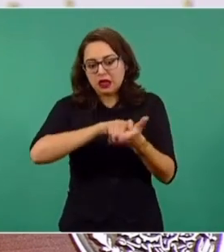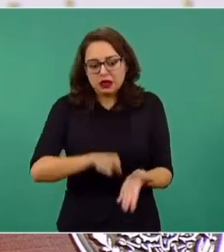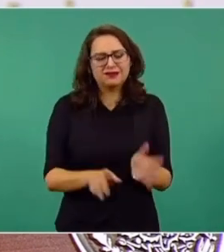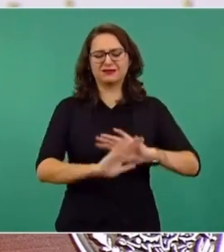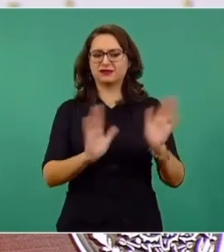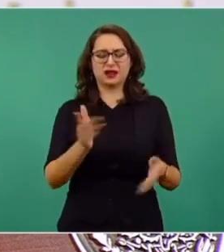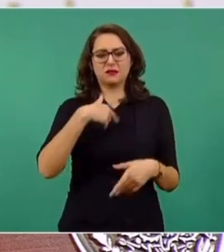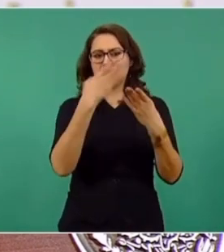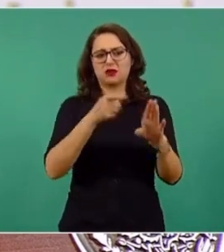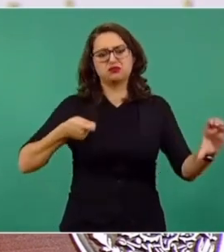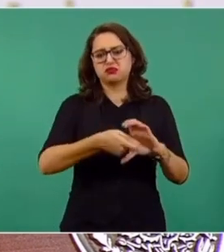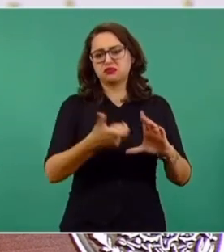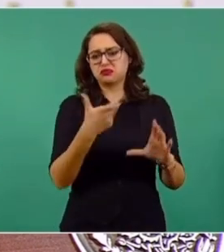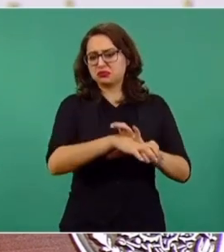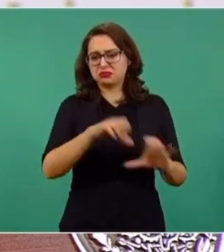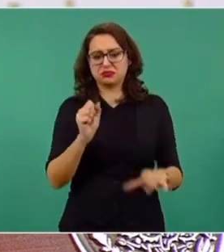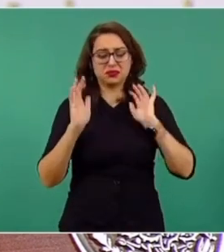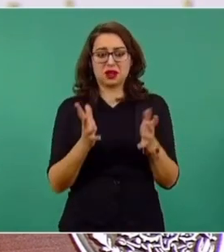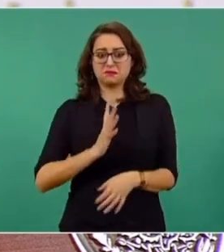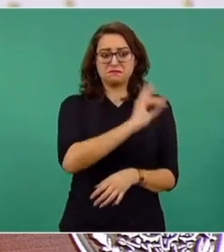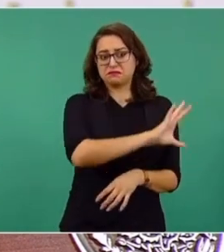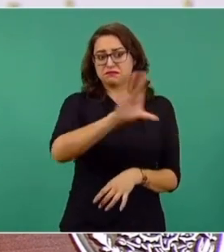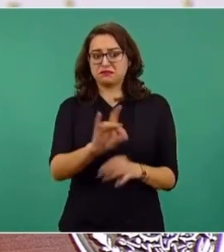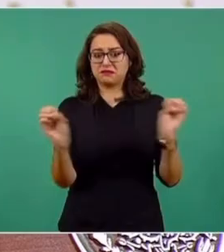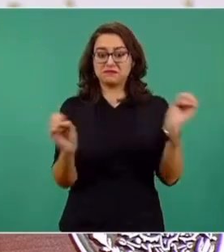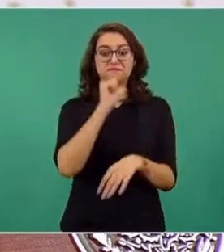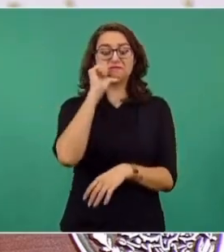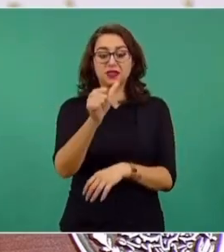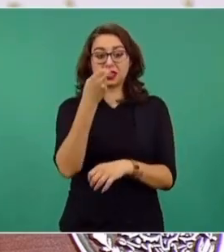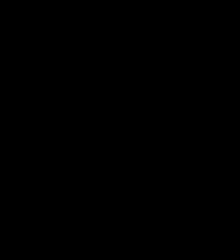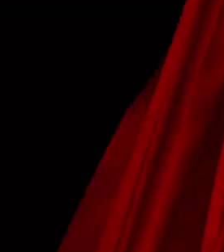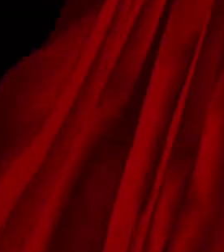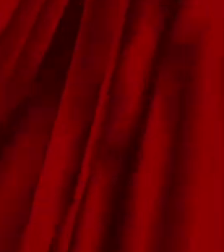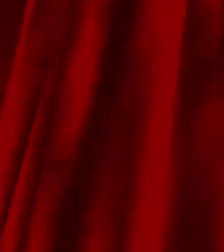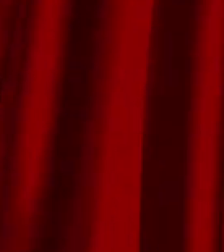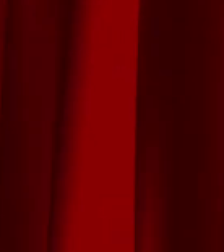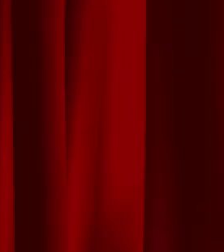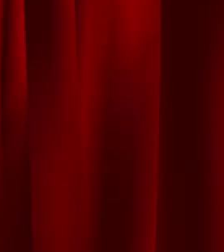derecho y justicia le corresponde. Entonces, ya no va haber intermediarios, que ese es el objetivo.